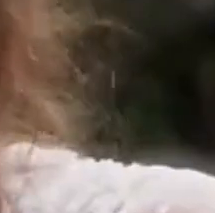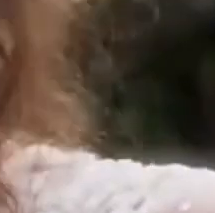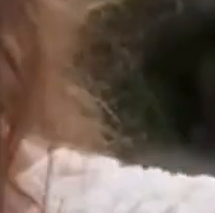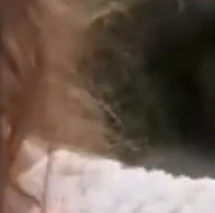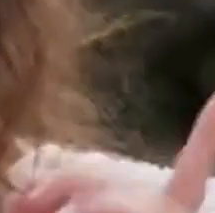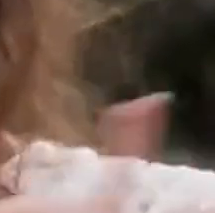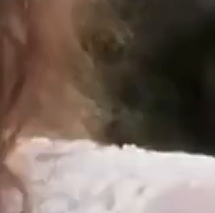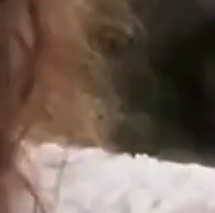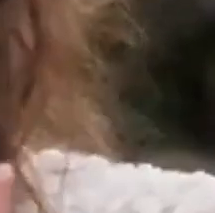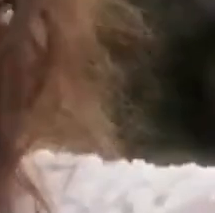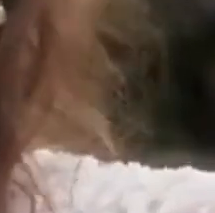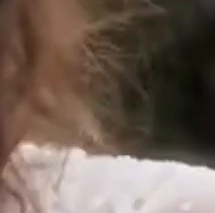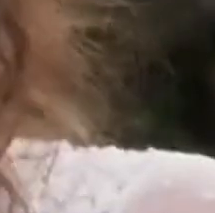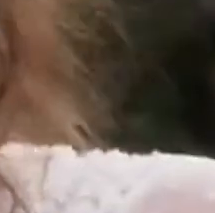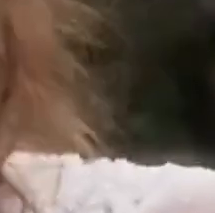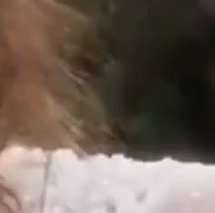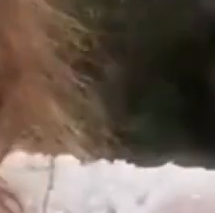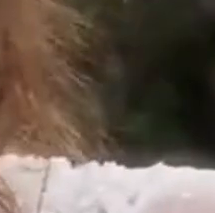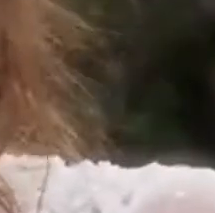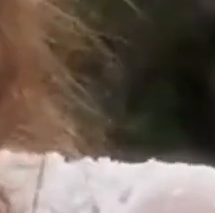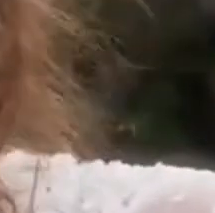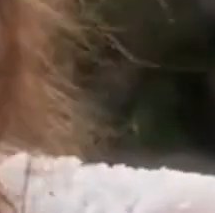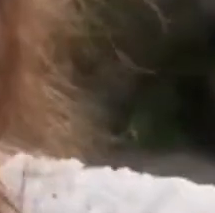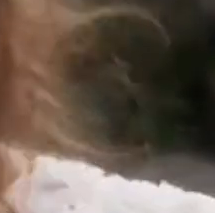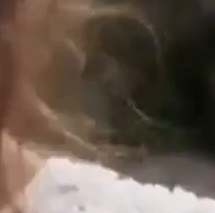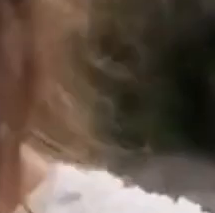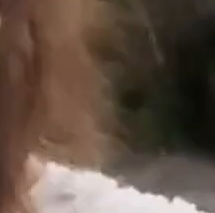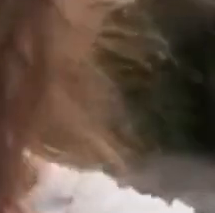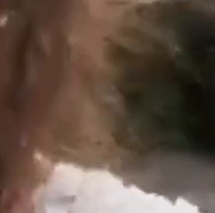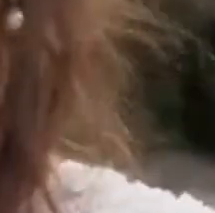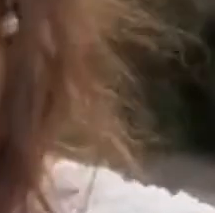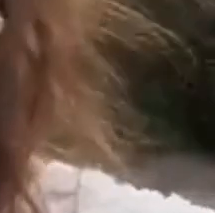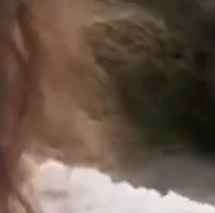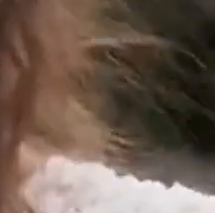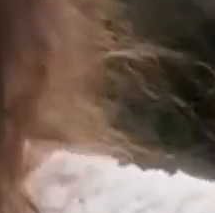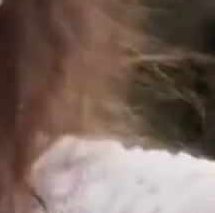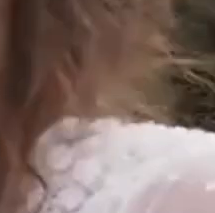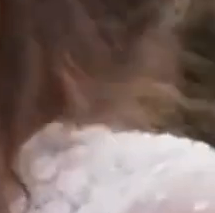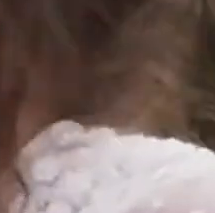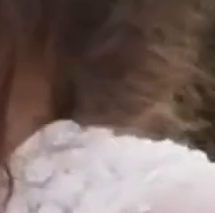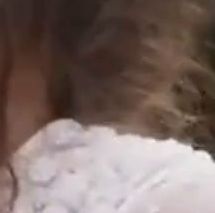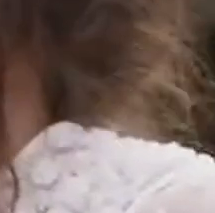¡Tú te estás considerando como un igual de Darcy Williamson!